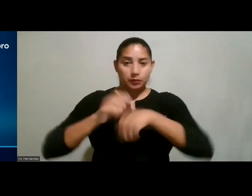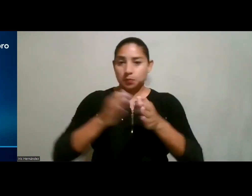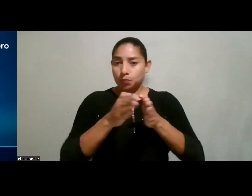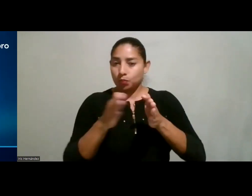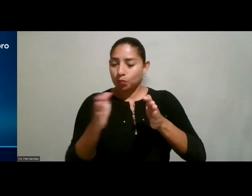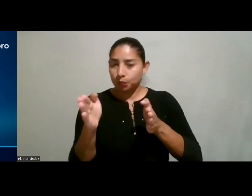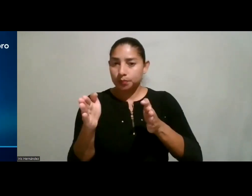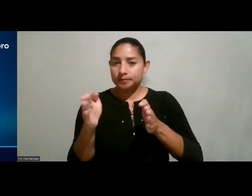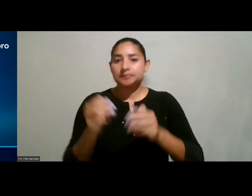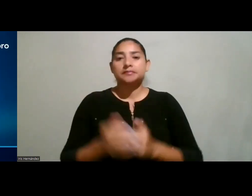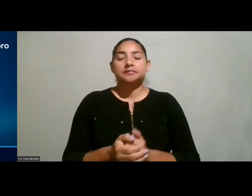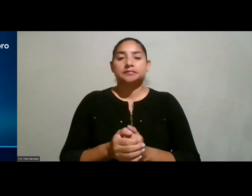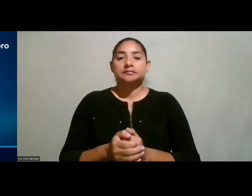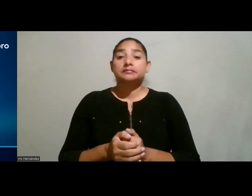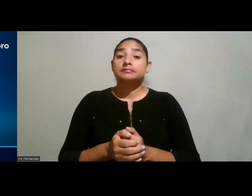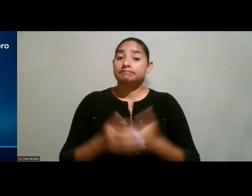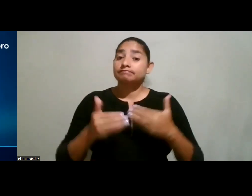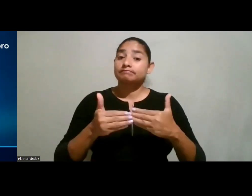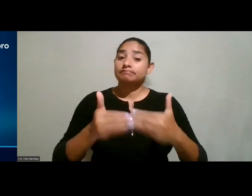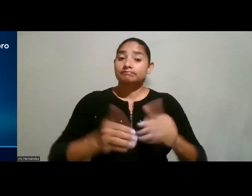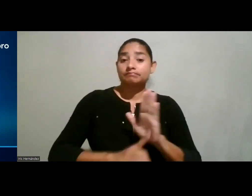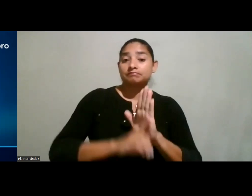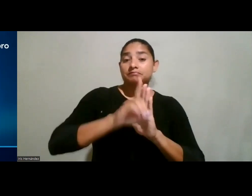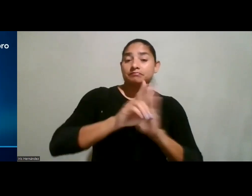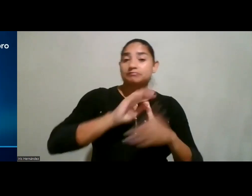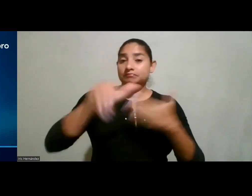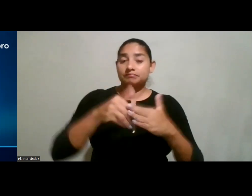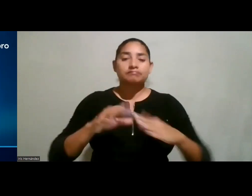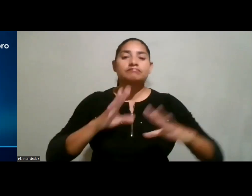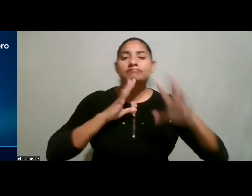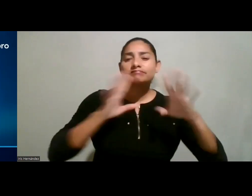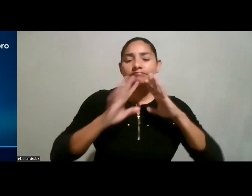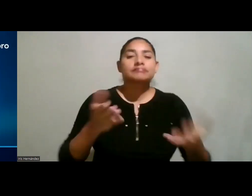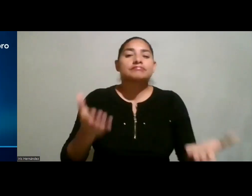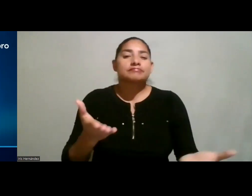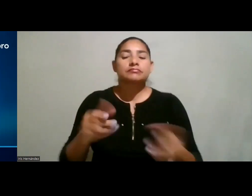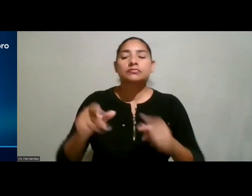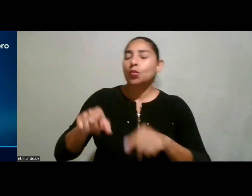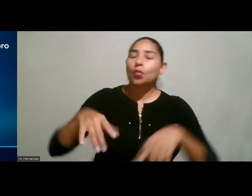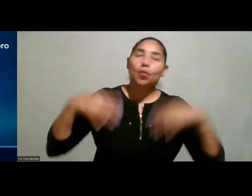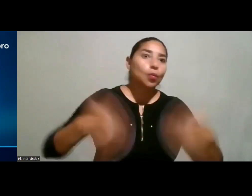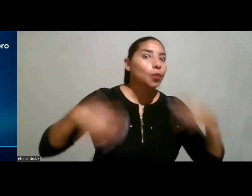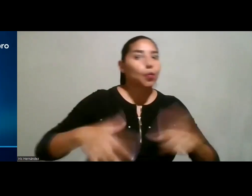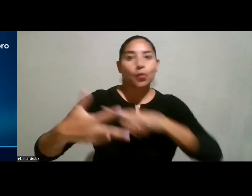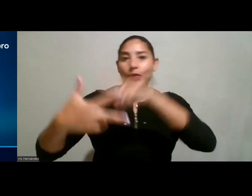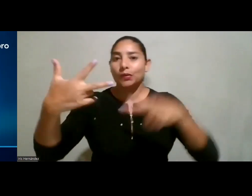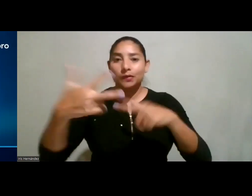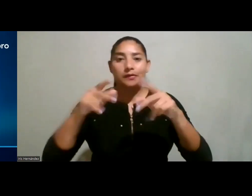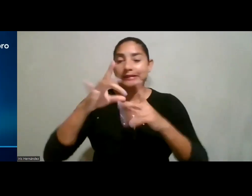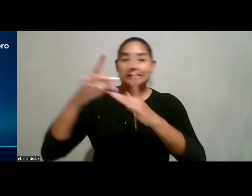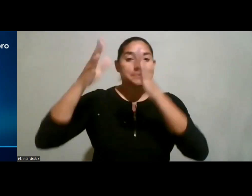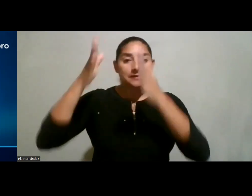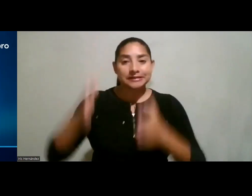tiempo. Para el desarrollo de este conversatorio tenemos el honor de contar con tres especialistas. Nos